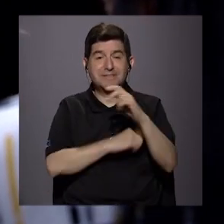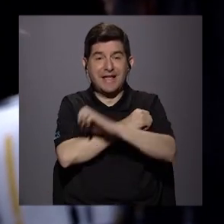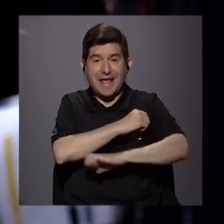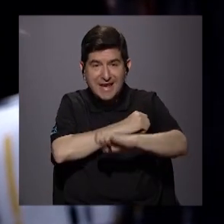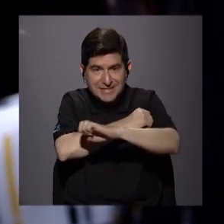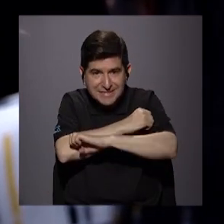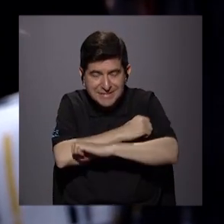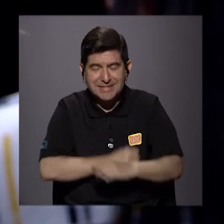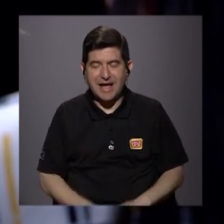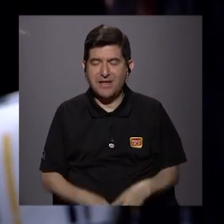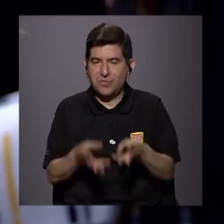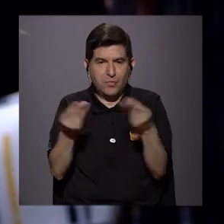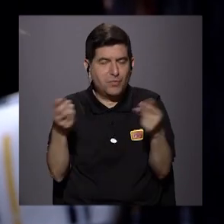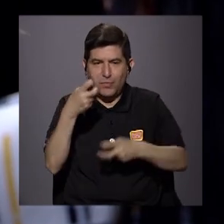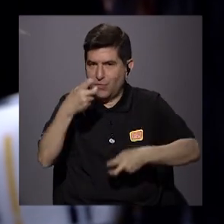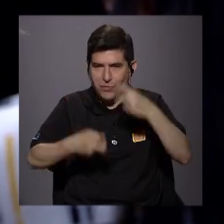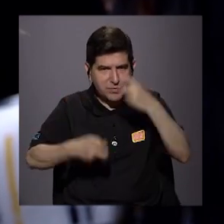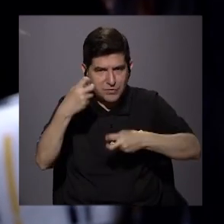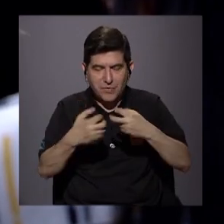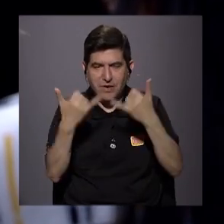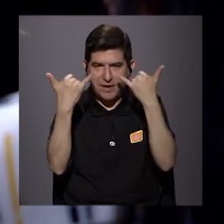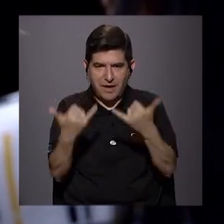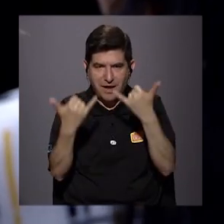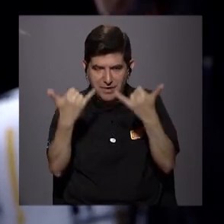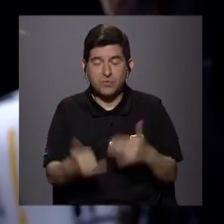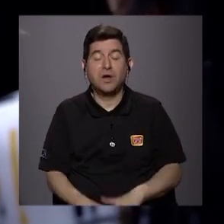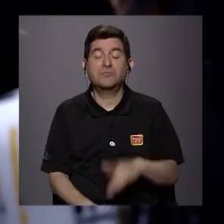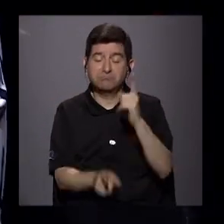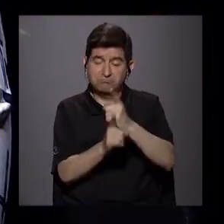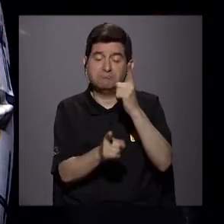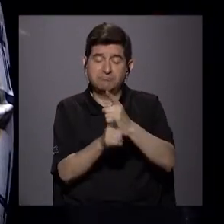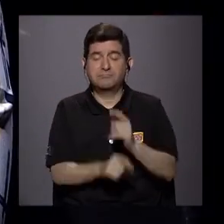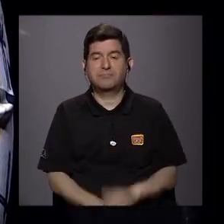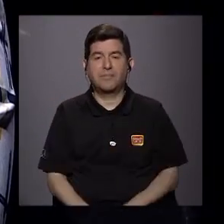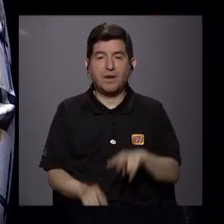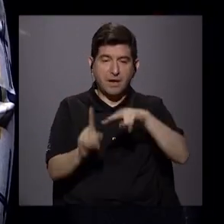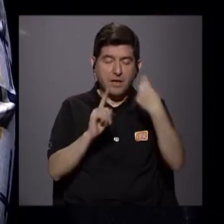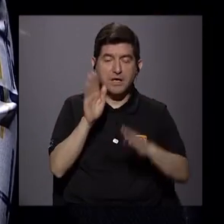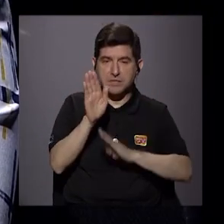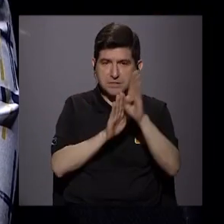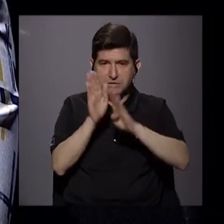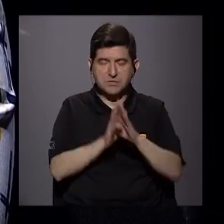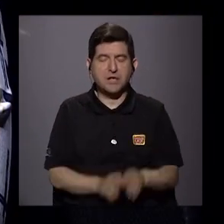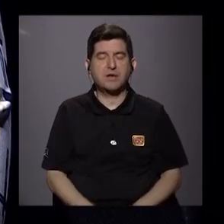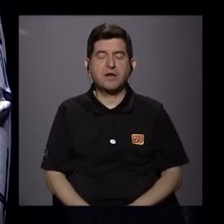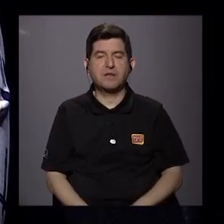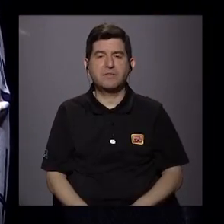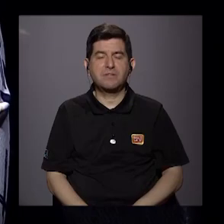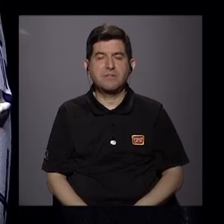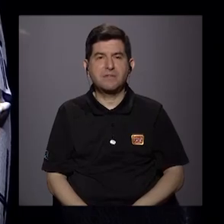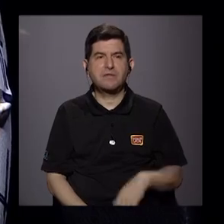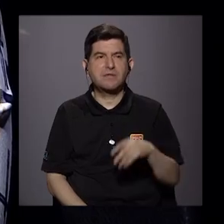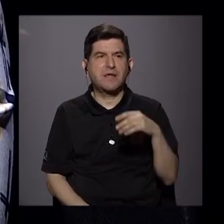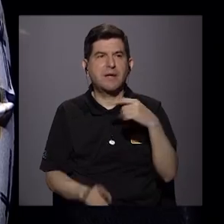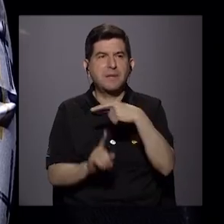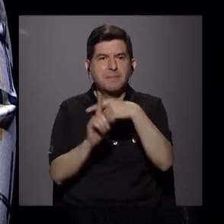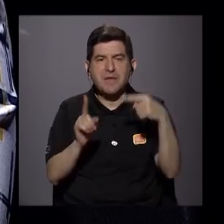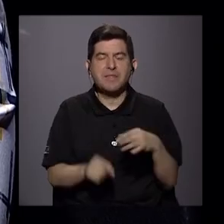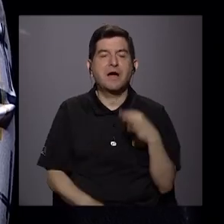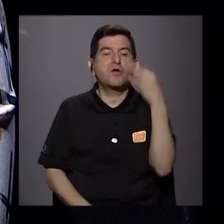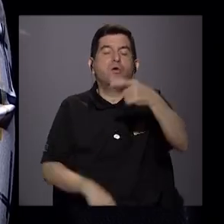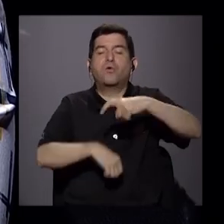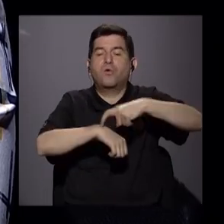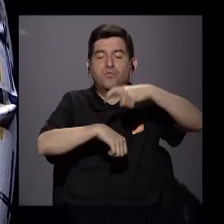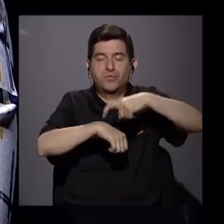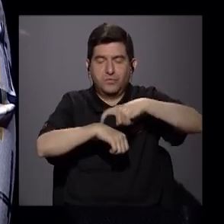en mucho los problemas que estamos llevando hoy en la espalda. Así es, ¿verdad? Es una visión de desarrollo de mediano y largo plazo y en eso todos estamos involucrados, ¿verdad?